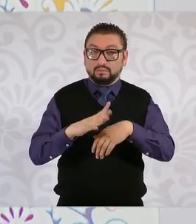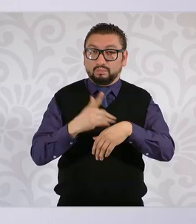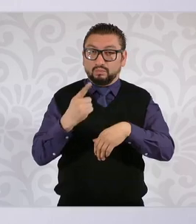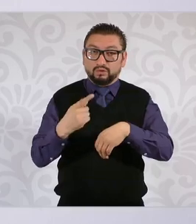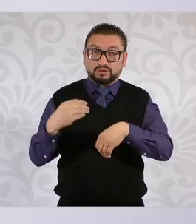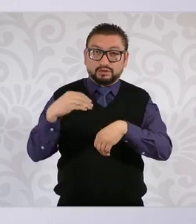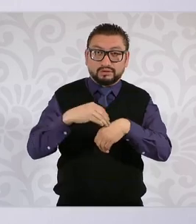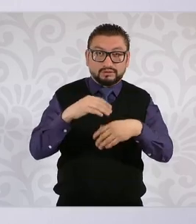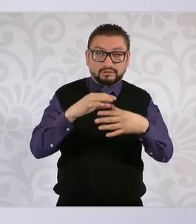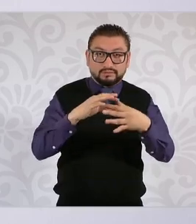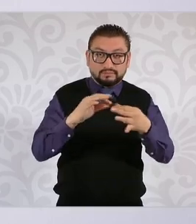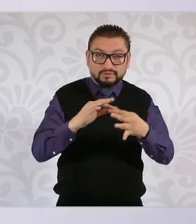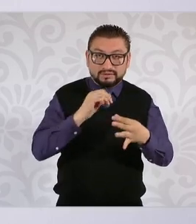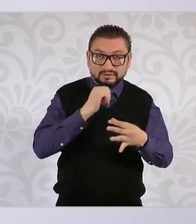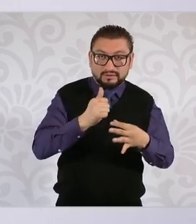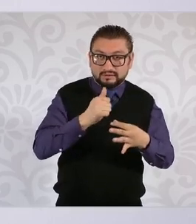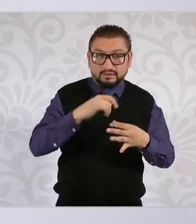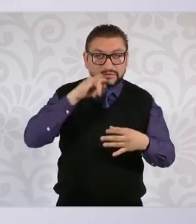existe